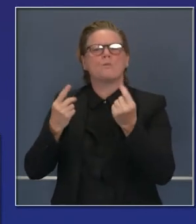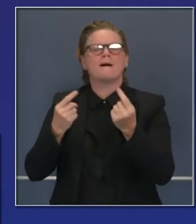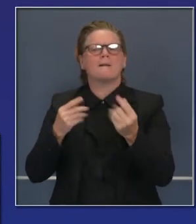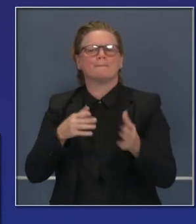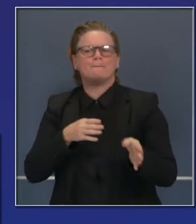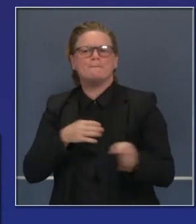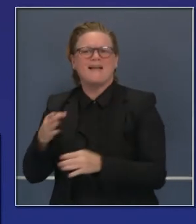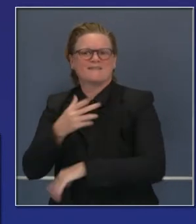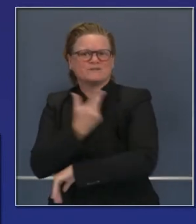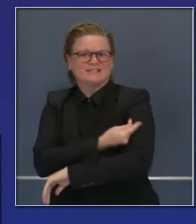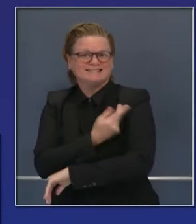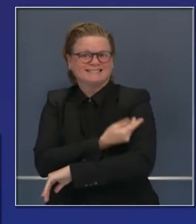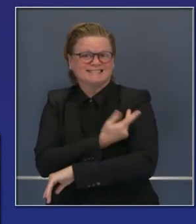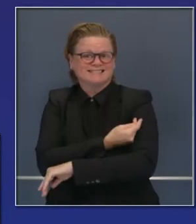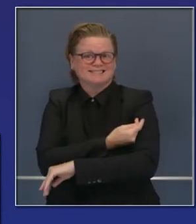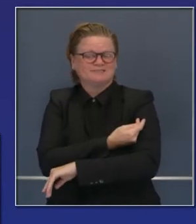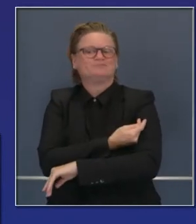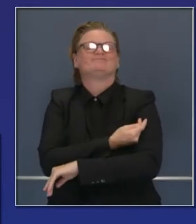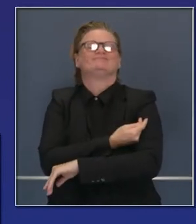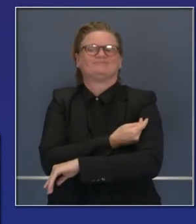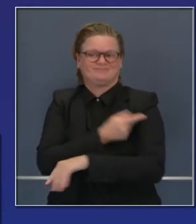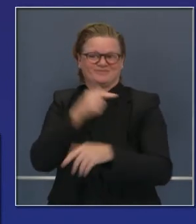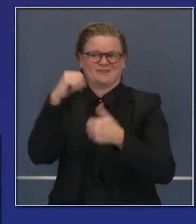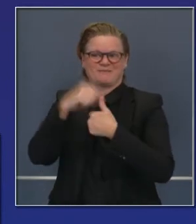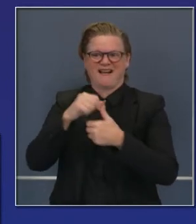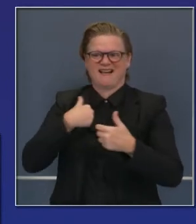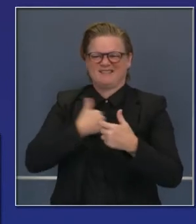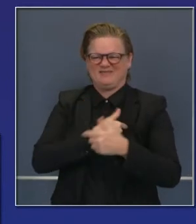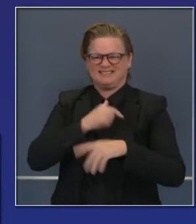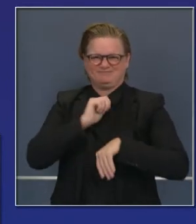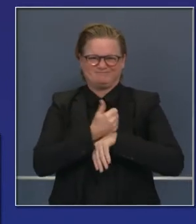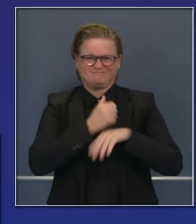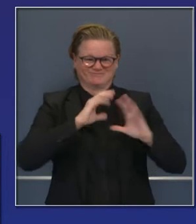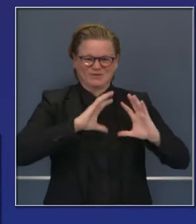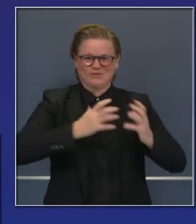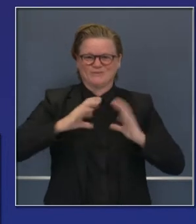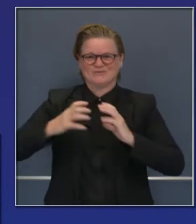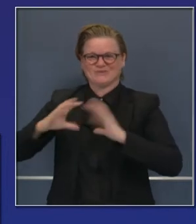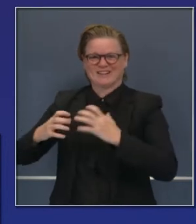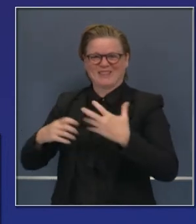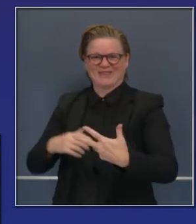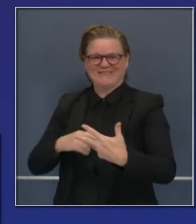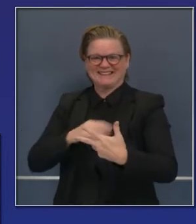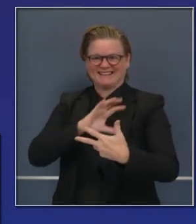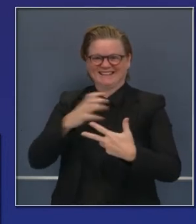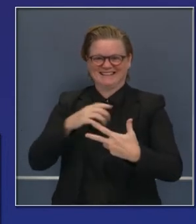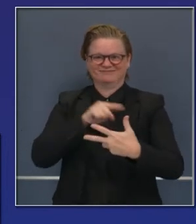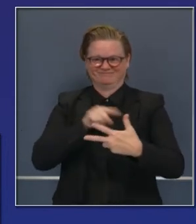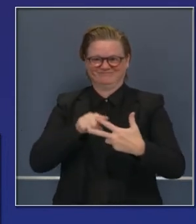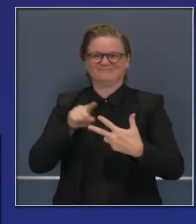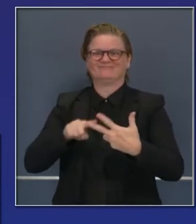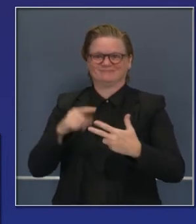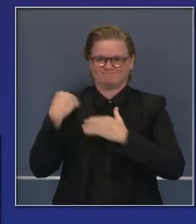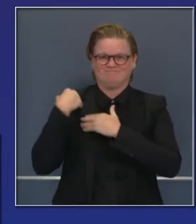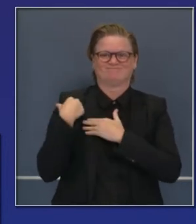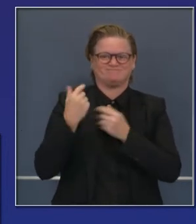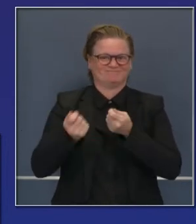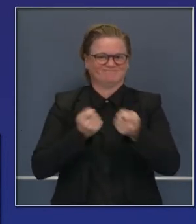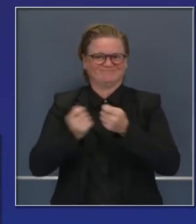pasada hablamos de los grupos de trabajo que creamos y la distribución de vacunas, hablando de las fuerzas operativas.